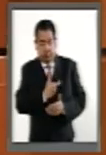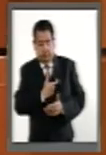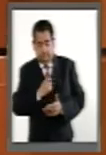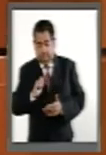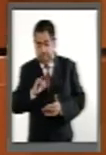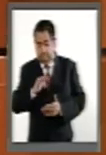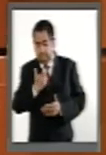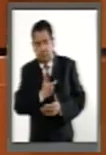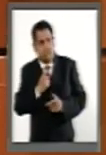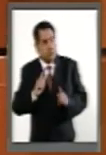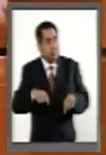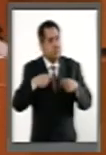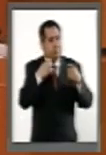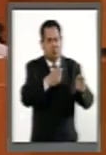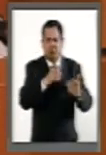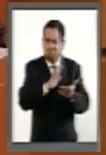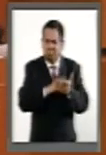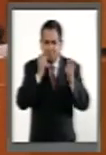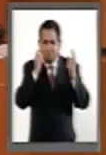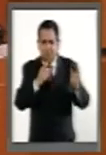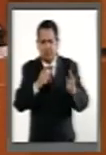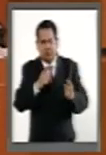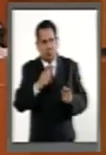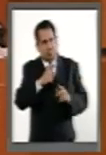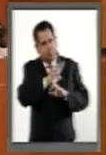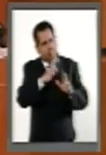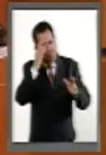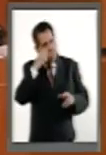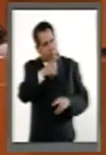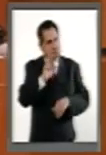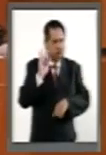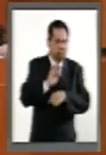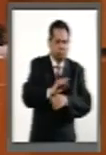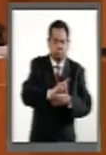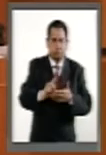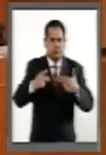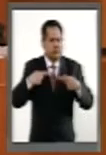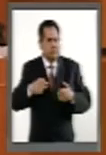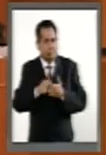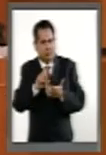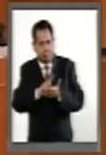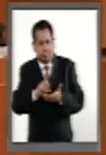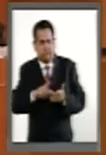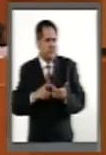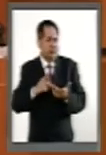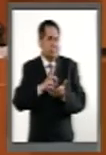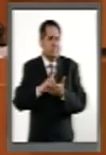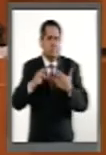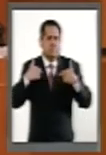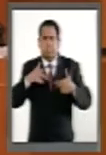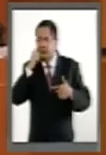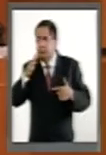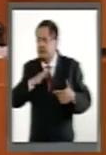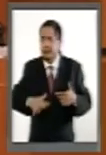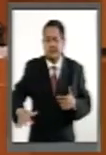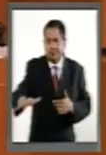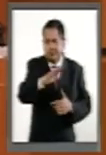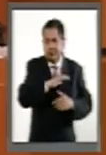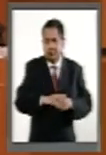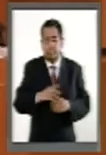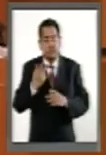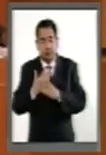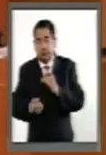humanos de las personas con discapacidad, de los derechos humanos en general, de los derechos de los